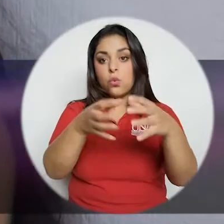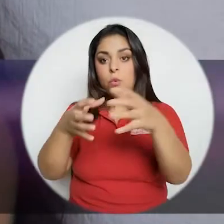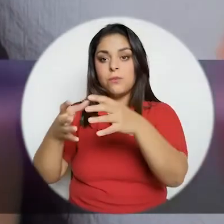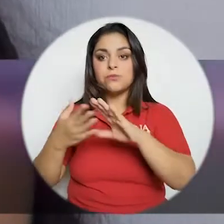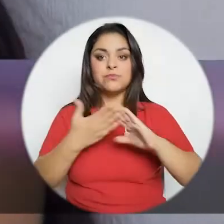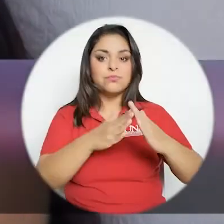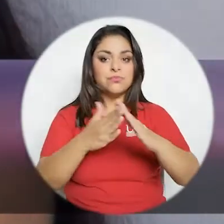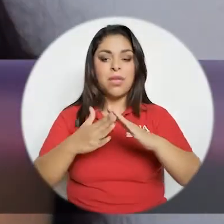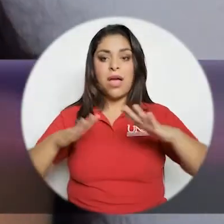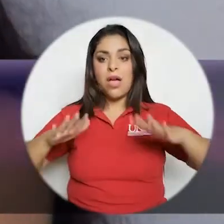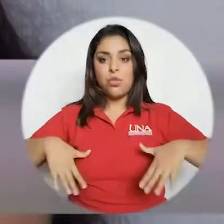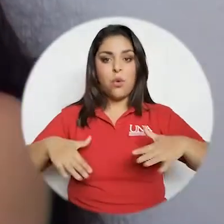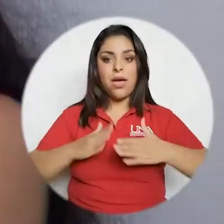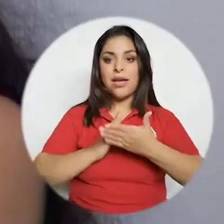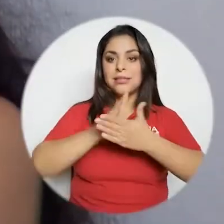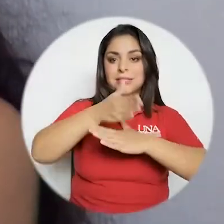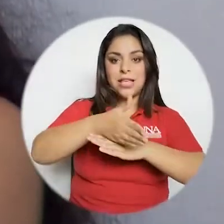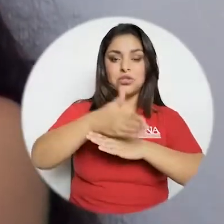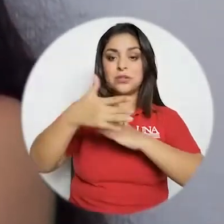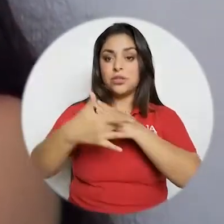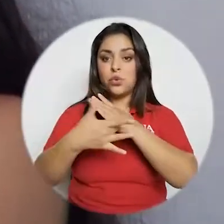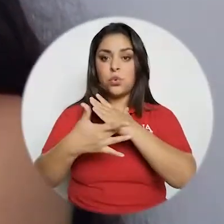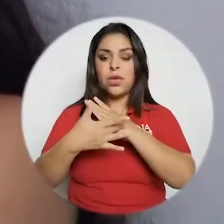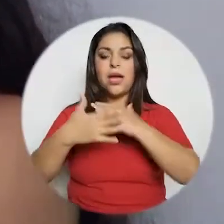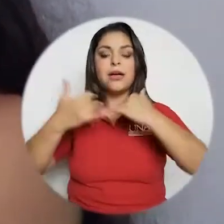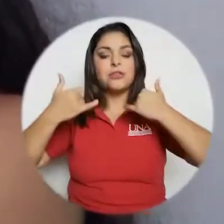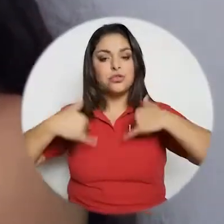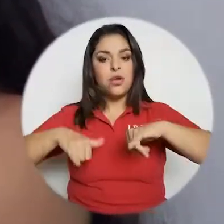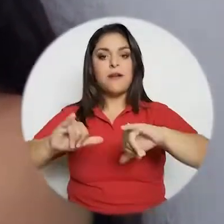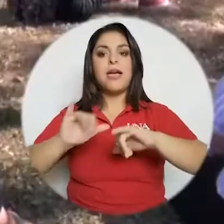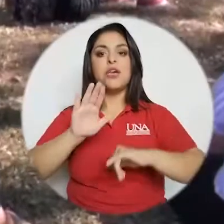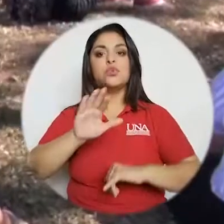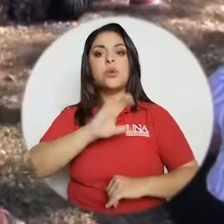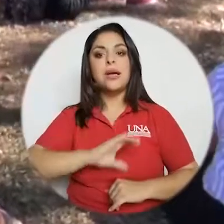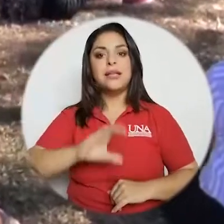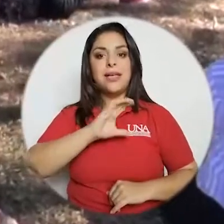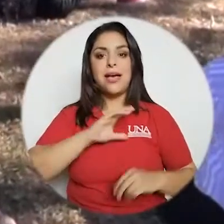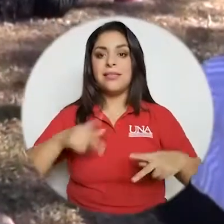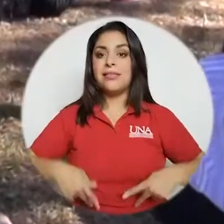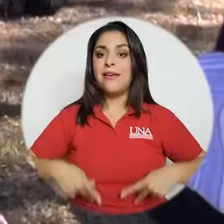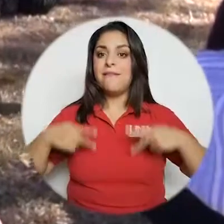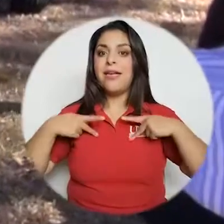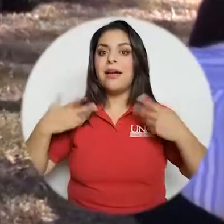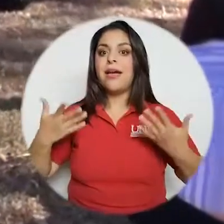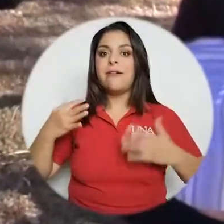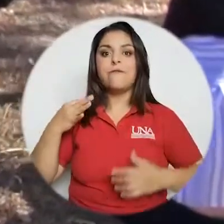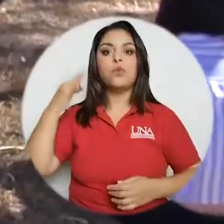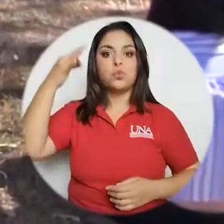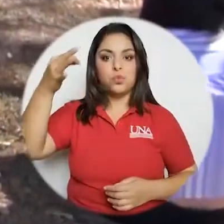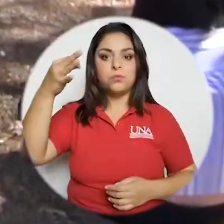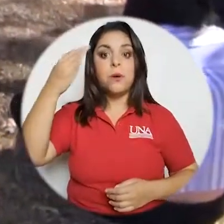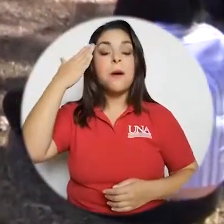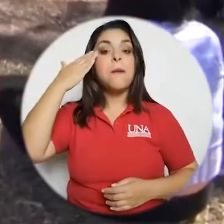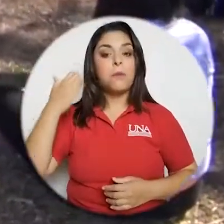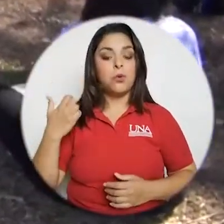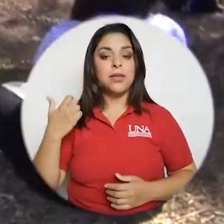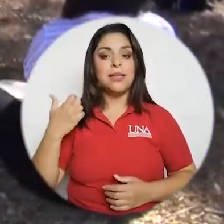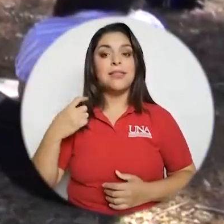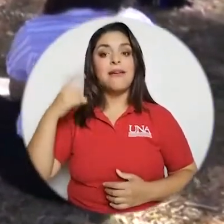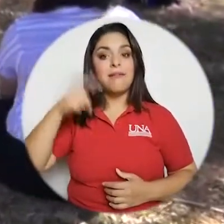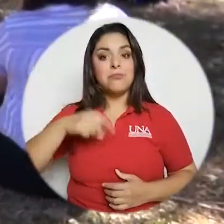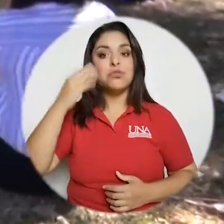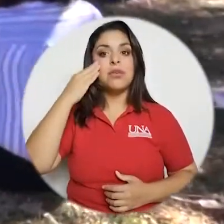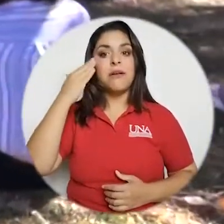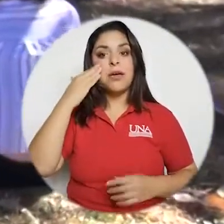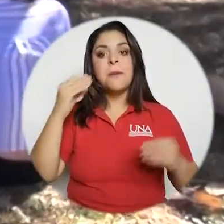aquellos grupos poblacionales que no han tenido acceso a la tecnología todavía su calidad de vida en el futuro porque